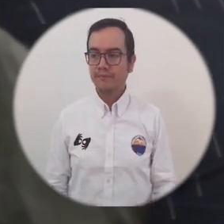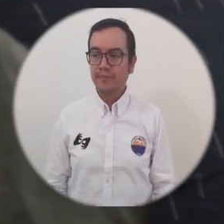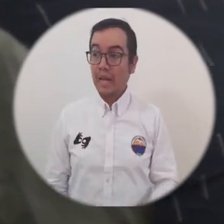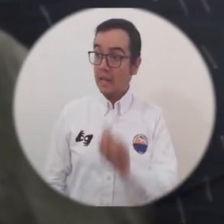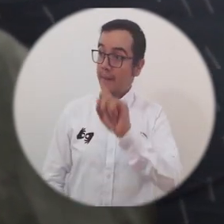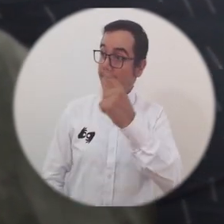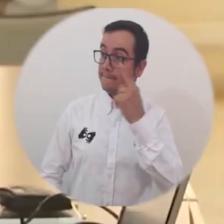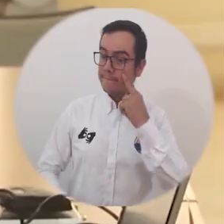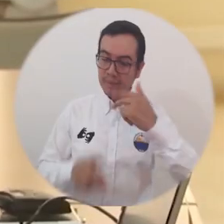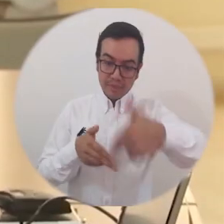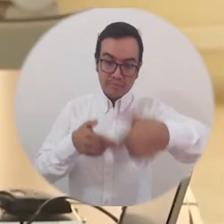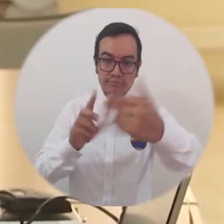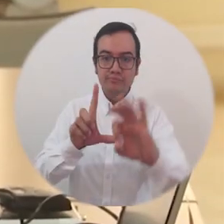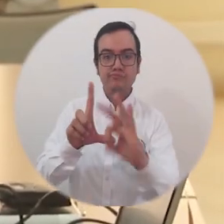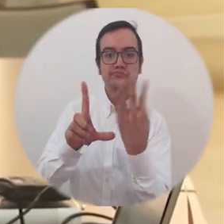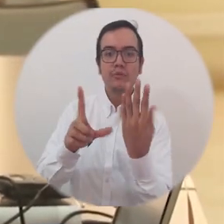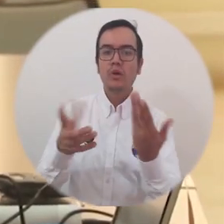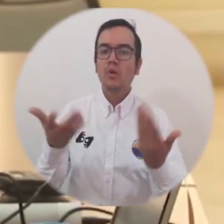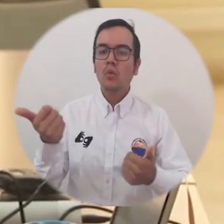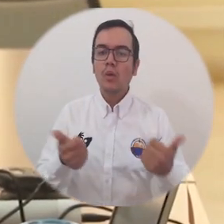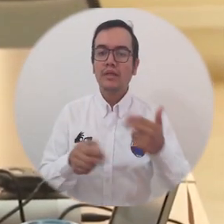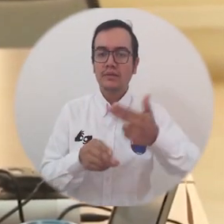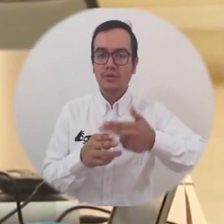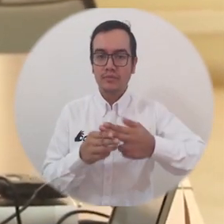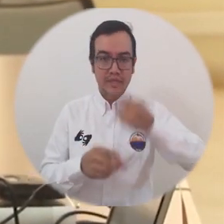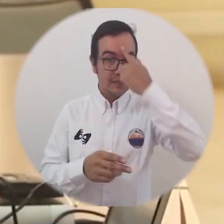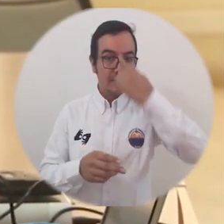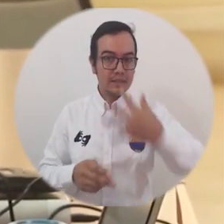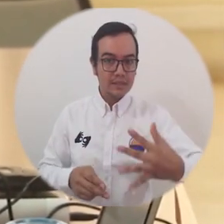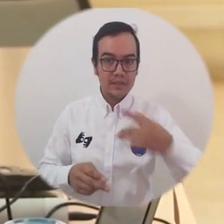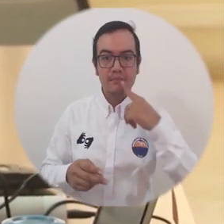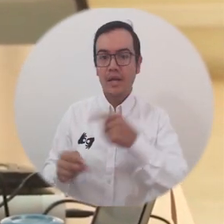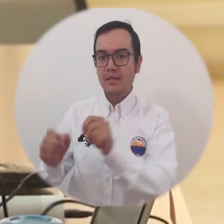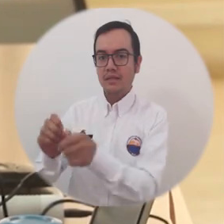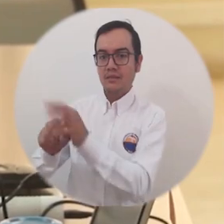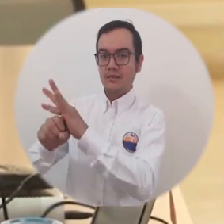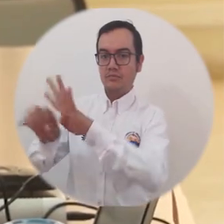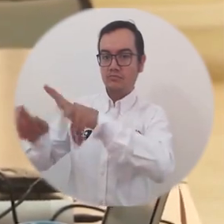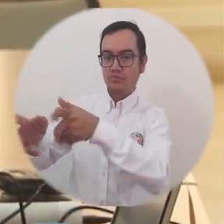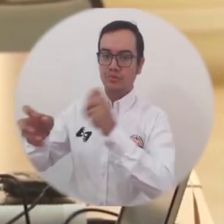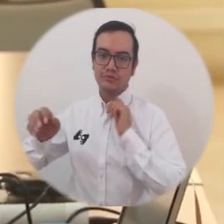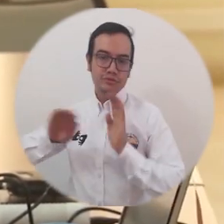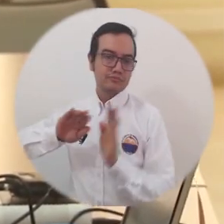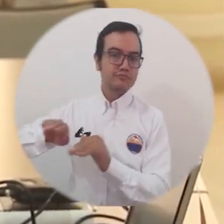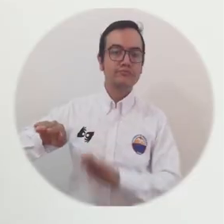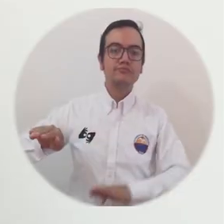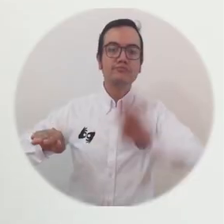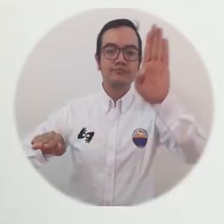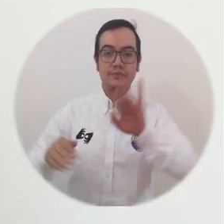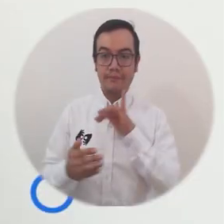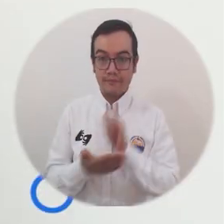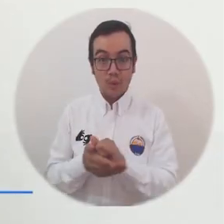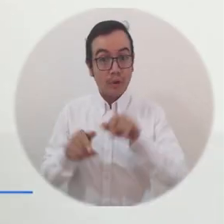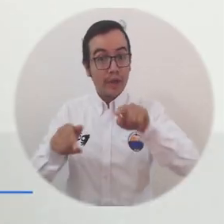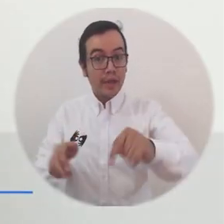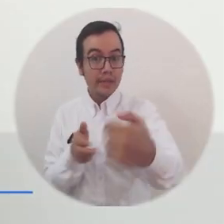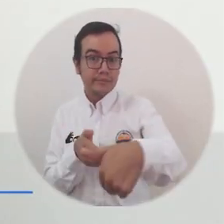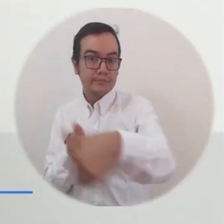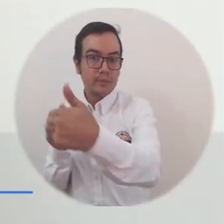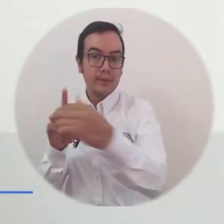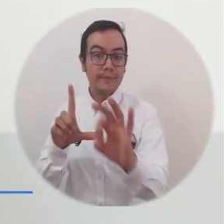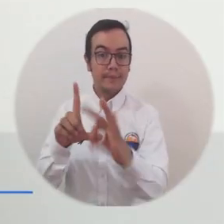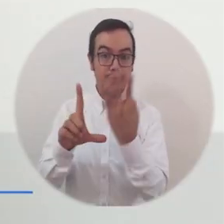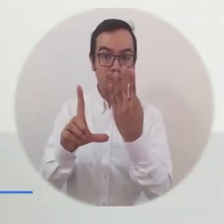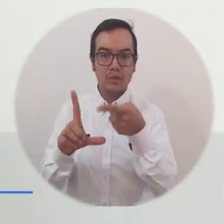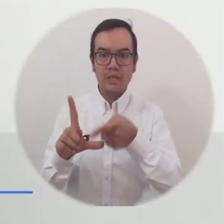primer espacio virtual que se presentó fue bajo el nombre de santa marta más allá del cobi en esta primera sesión virtual con se